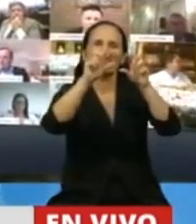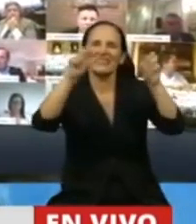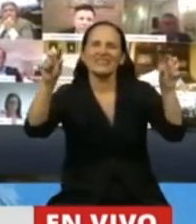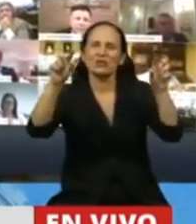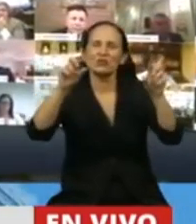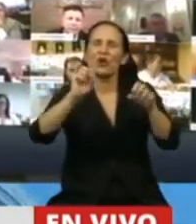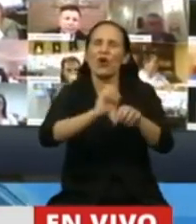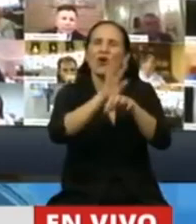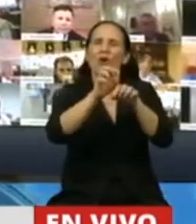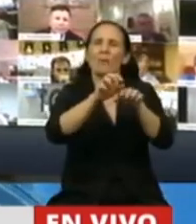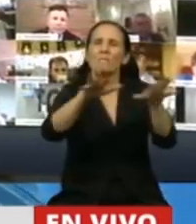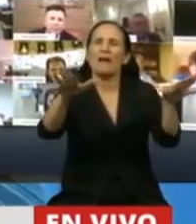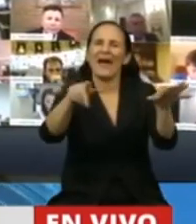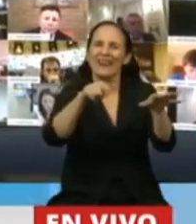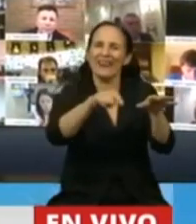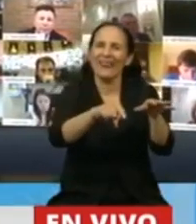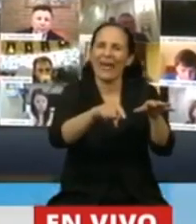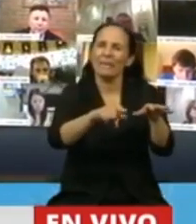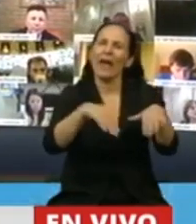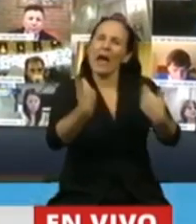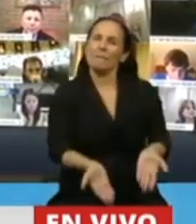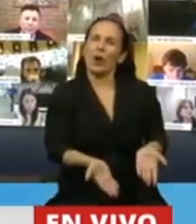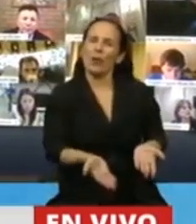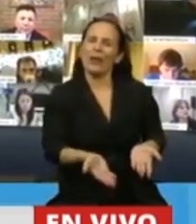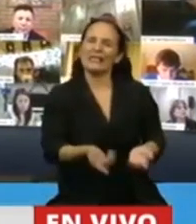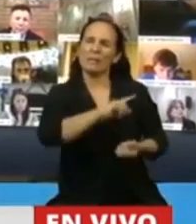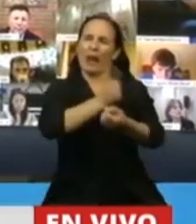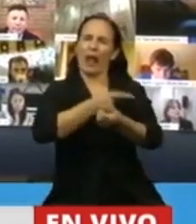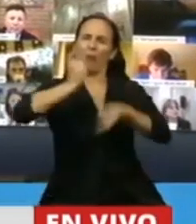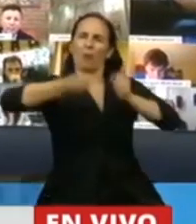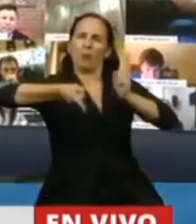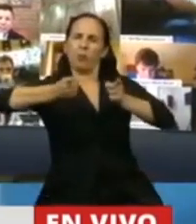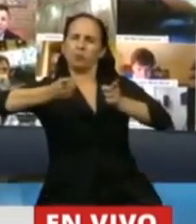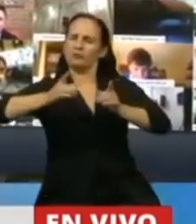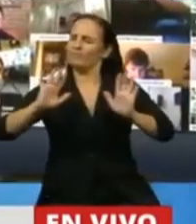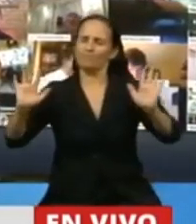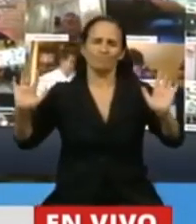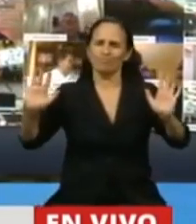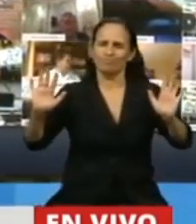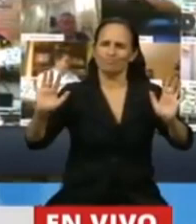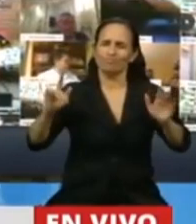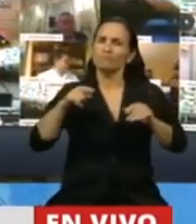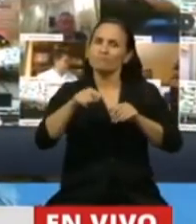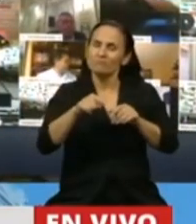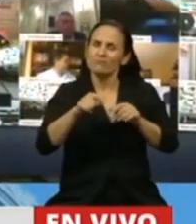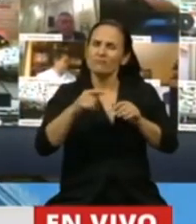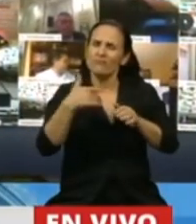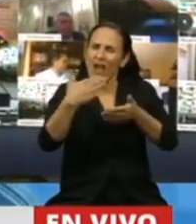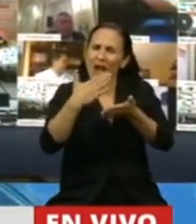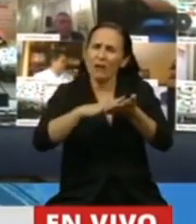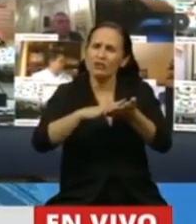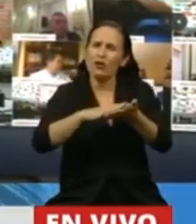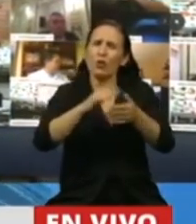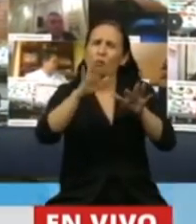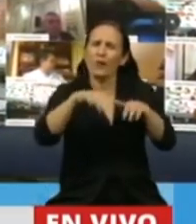pandemia no sea un pretexto para el autoritarismo, hablaron específicamente de que dentro de esas ideas se encontraba